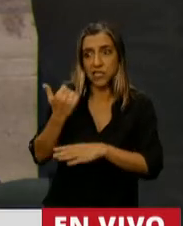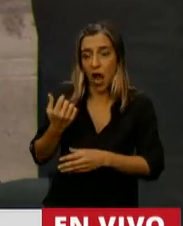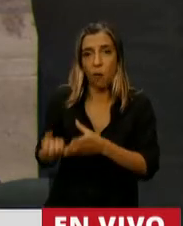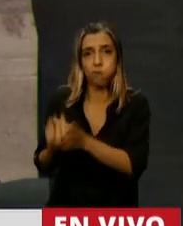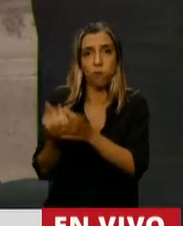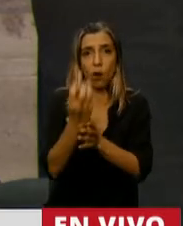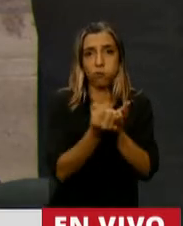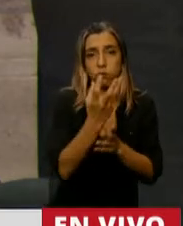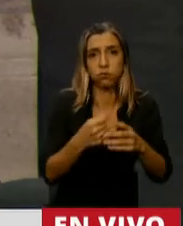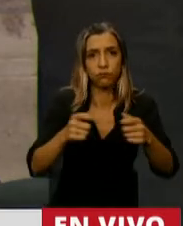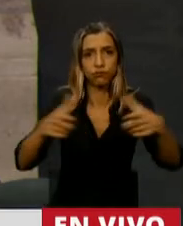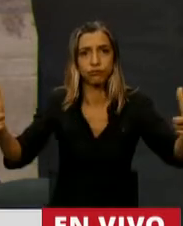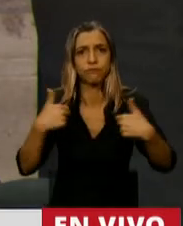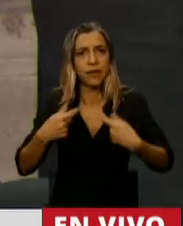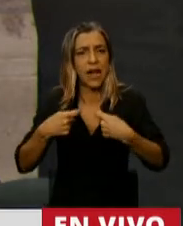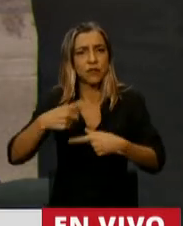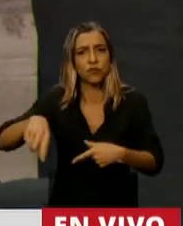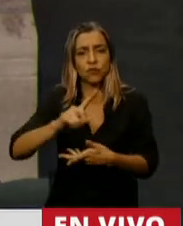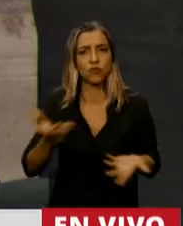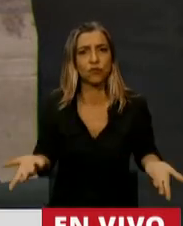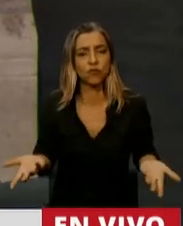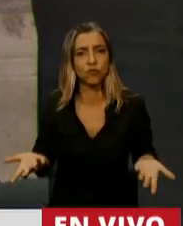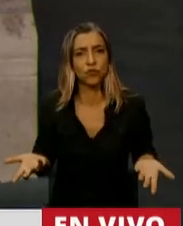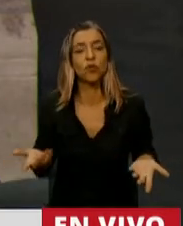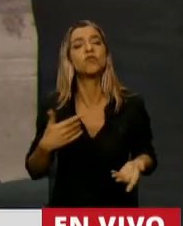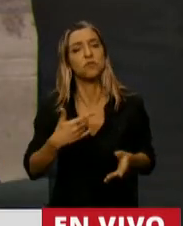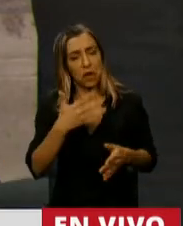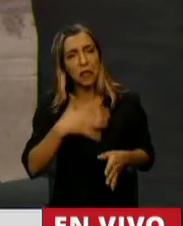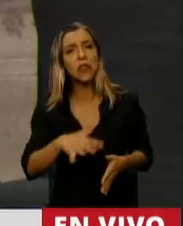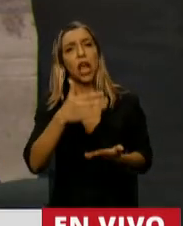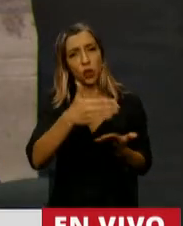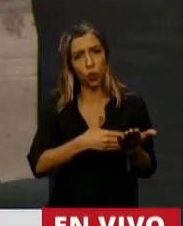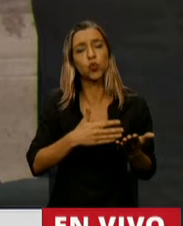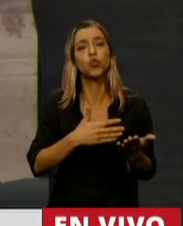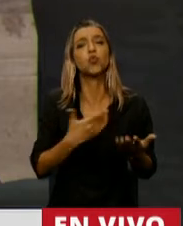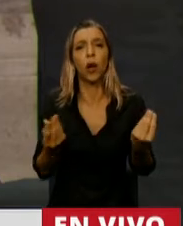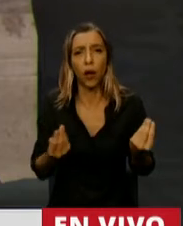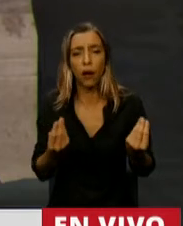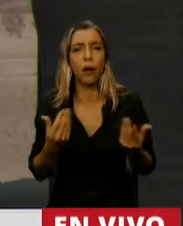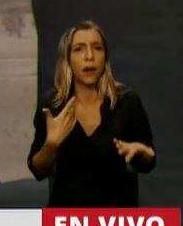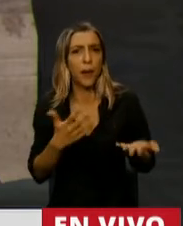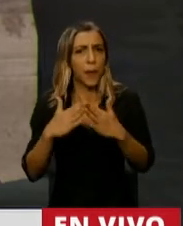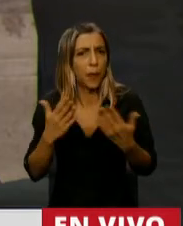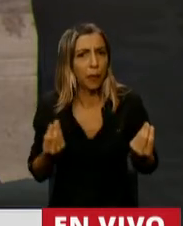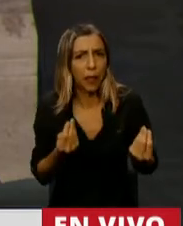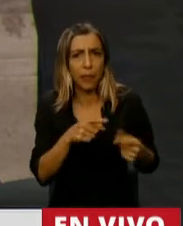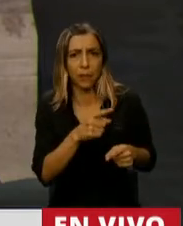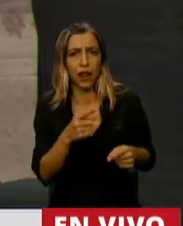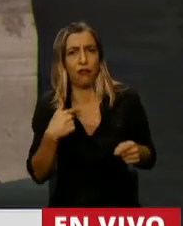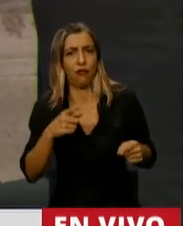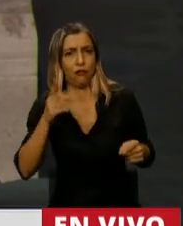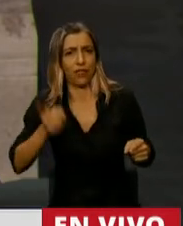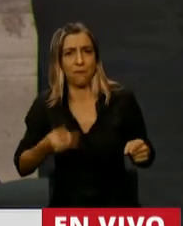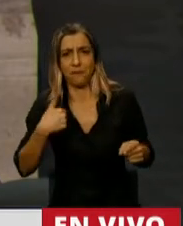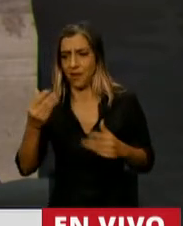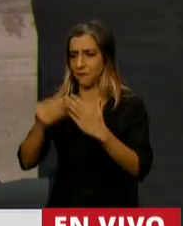En las áreas de gestión se ven beneficiadas viviendas, cierto, que la convirtieron en ministerio. Pero por un lado convierten al